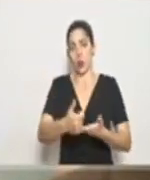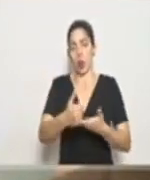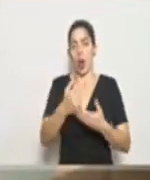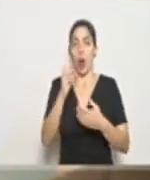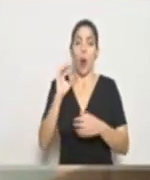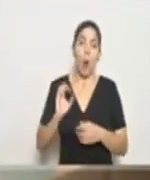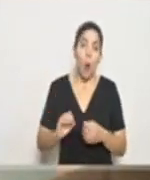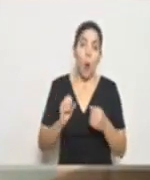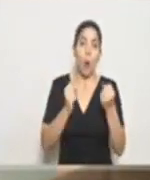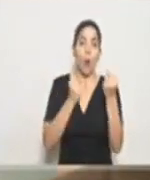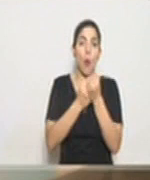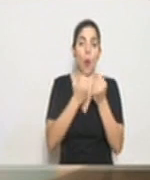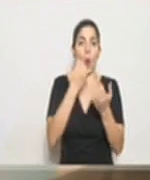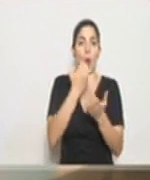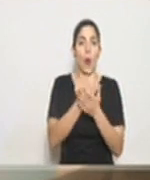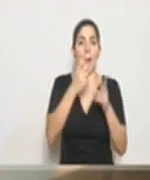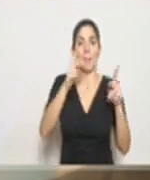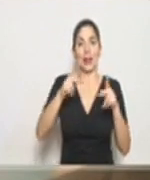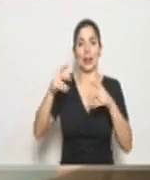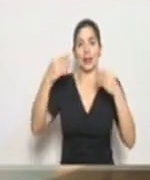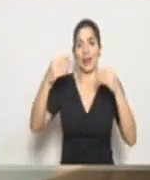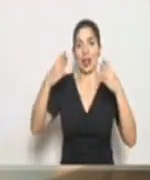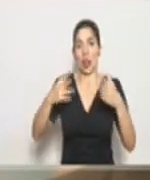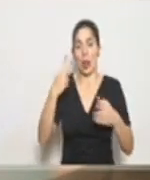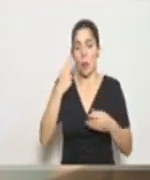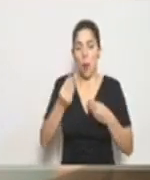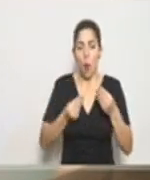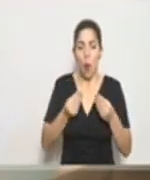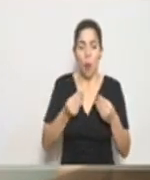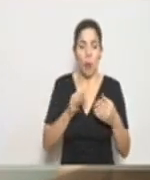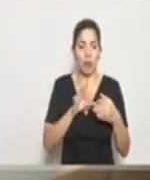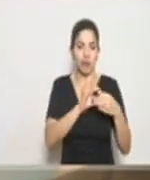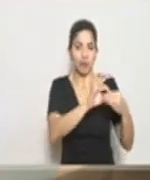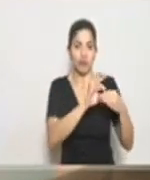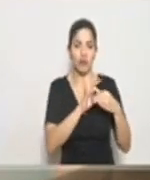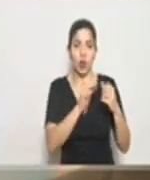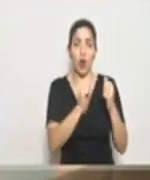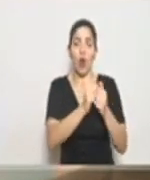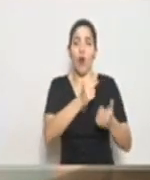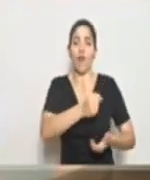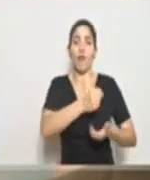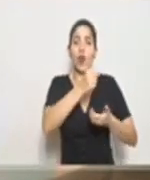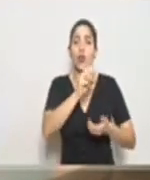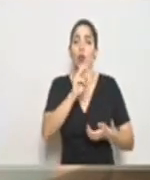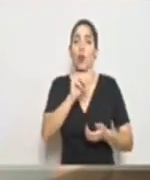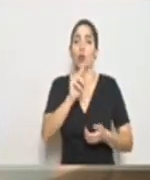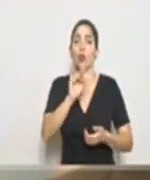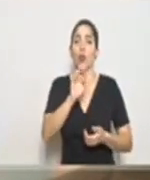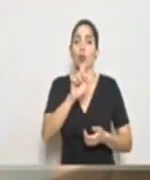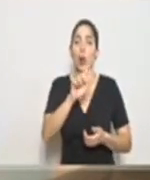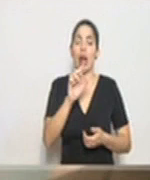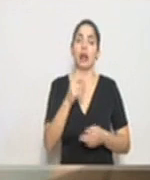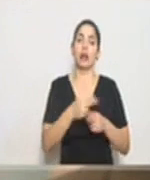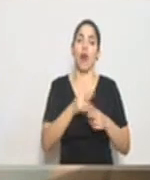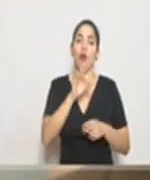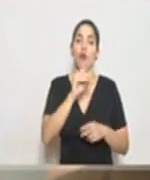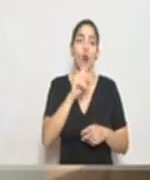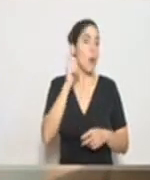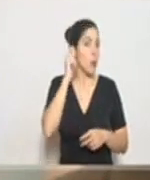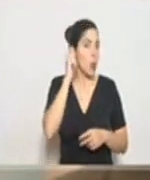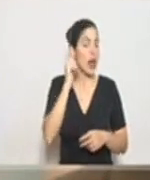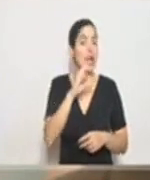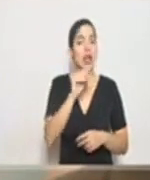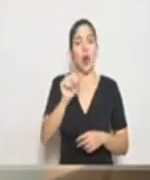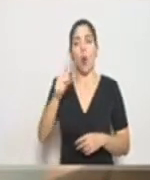apoyar económicamente a las personas vendedoras, haciendo alianzas con el Fondo Mutual FOMUEL y otras instancias